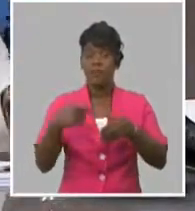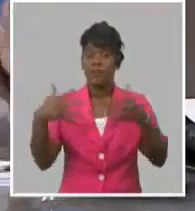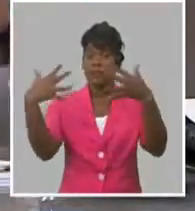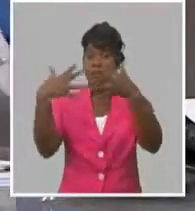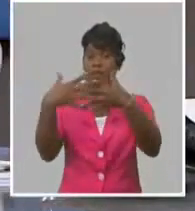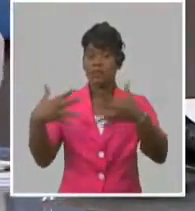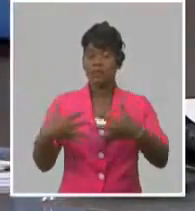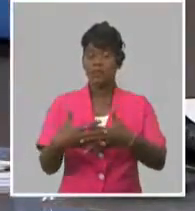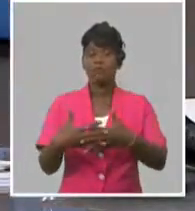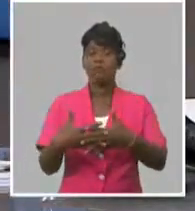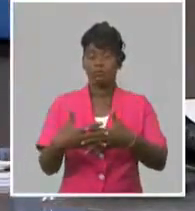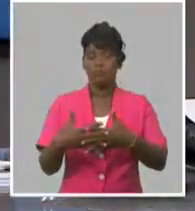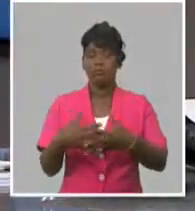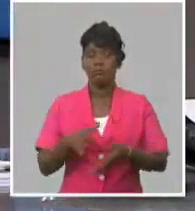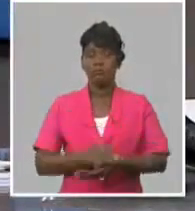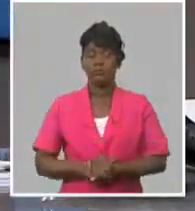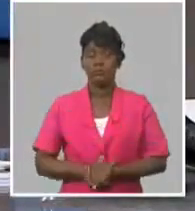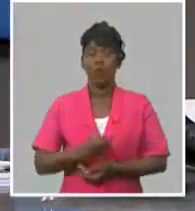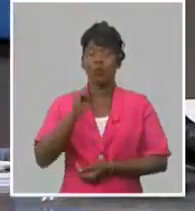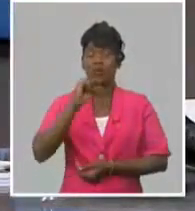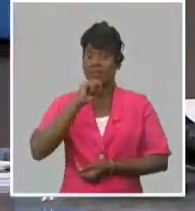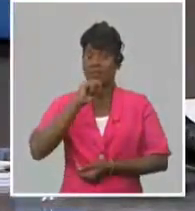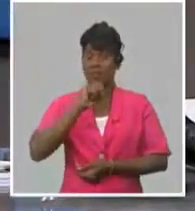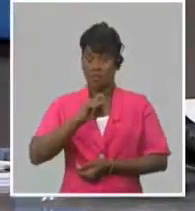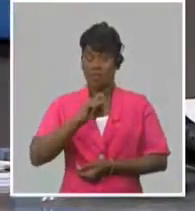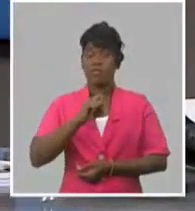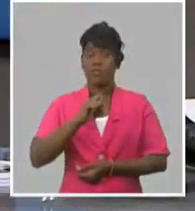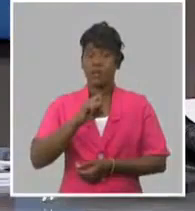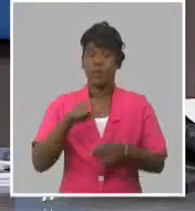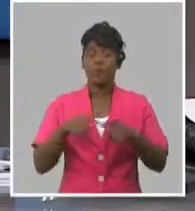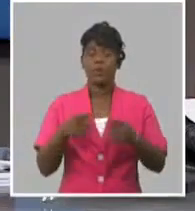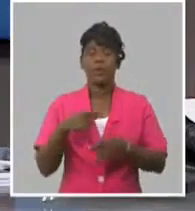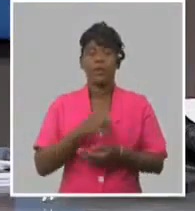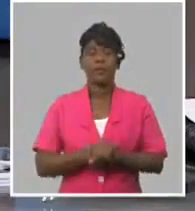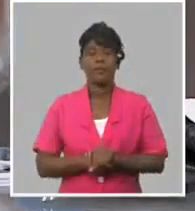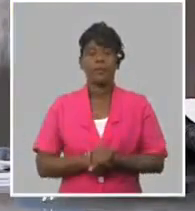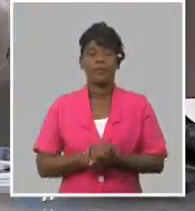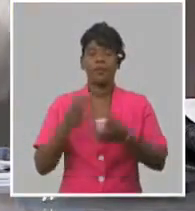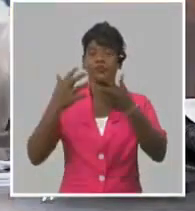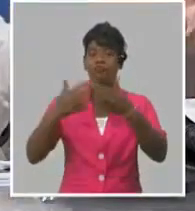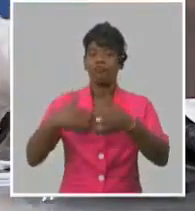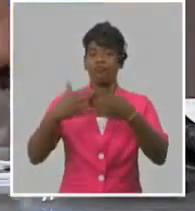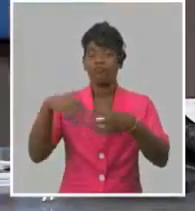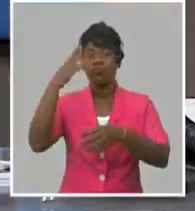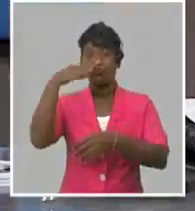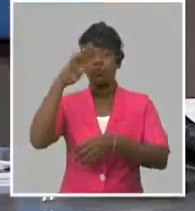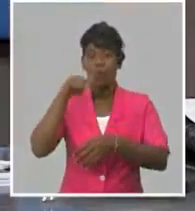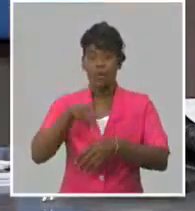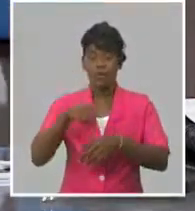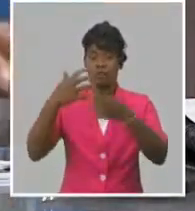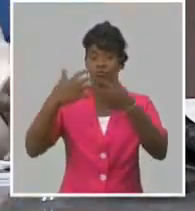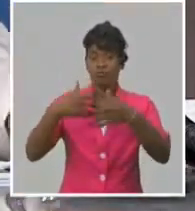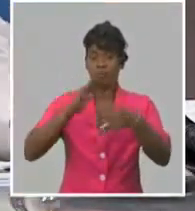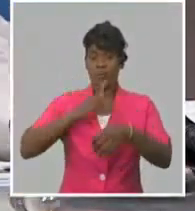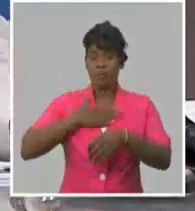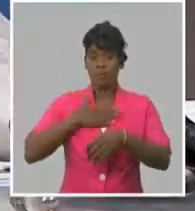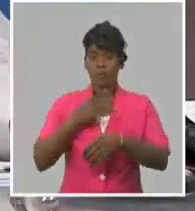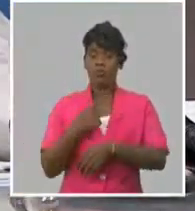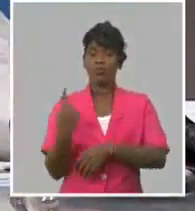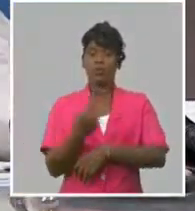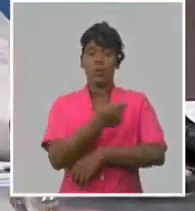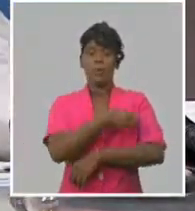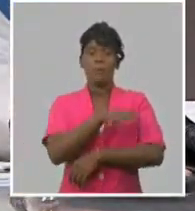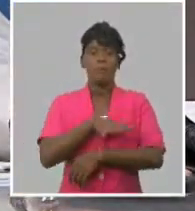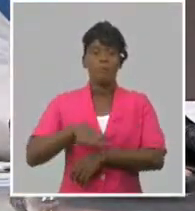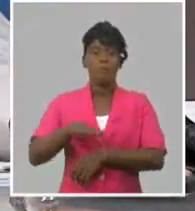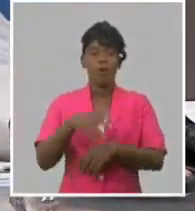es muy difícil comparar si una producción en Cuba es tan eficiente como importarla. Todas esas desviaciones